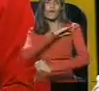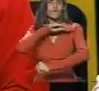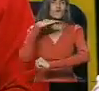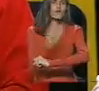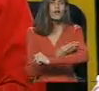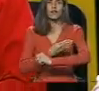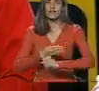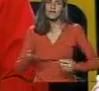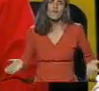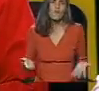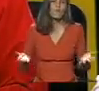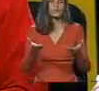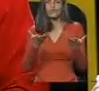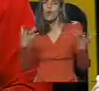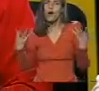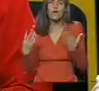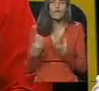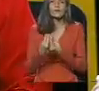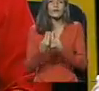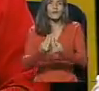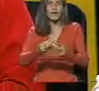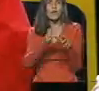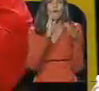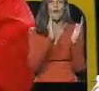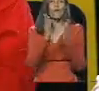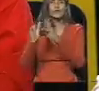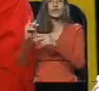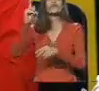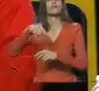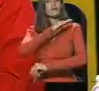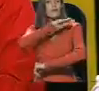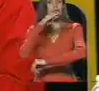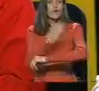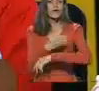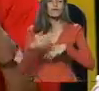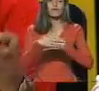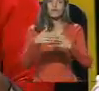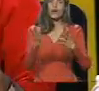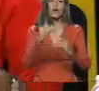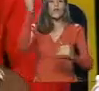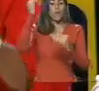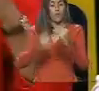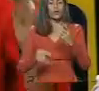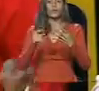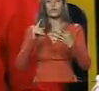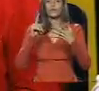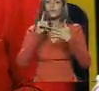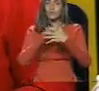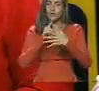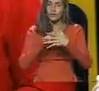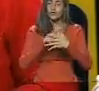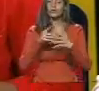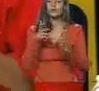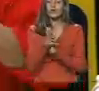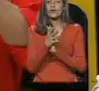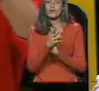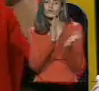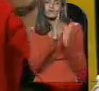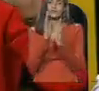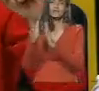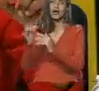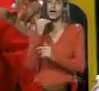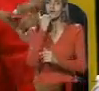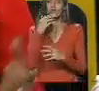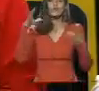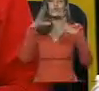de impulso, de acompañamiento, de organización del poder popular. Por último, la reunificación. Todos los